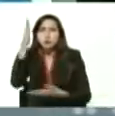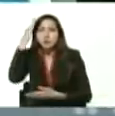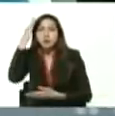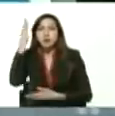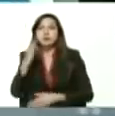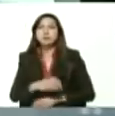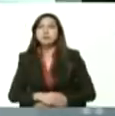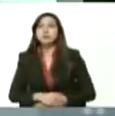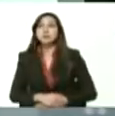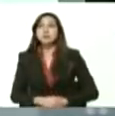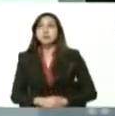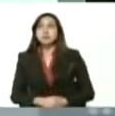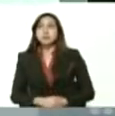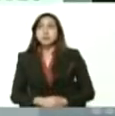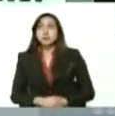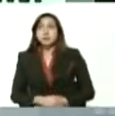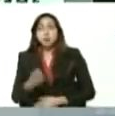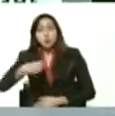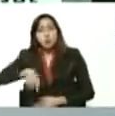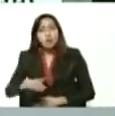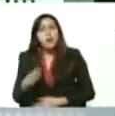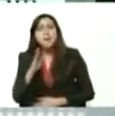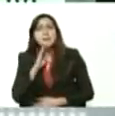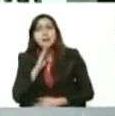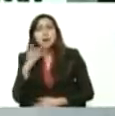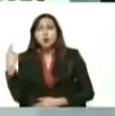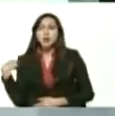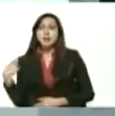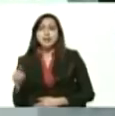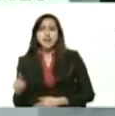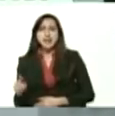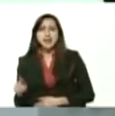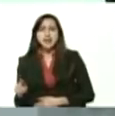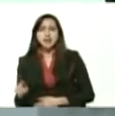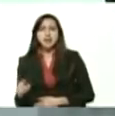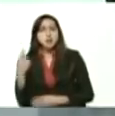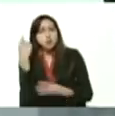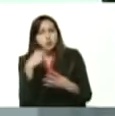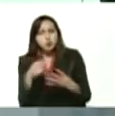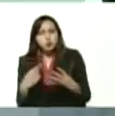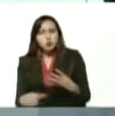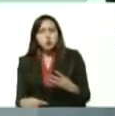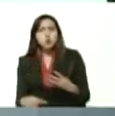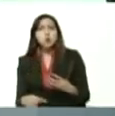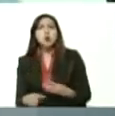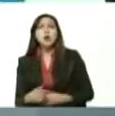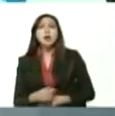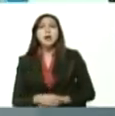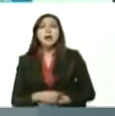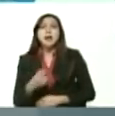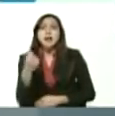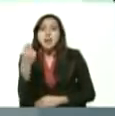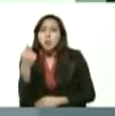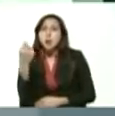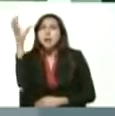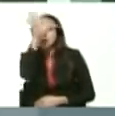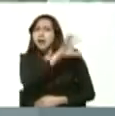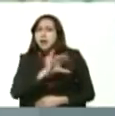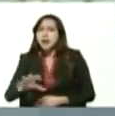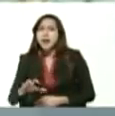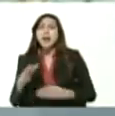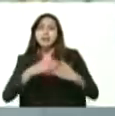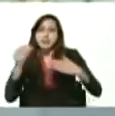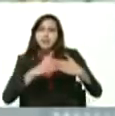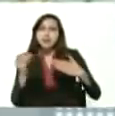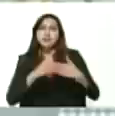Fíjense ustedes los bancos que ya tienen productos en moneda extranjera, en divisas.